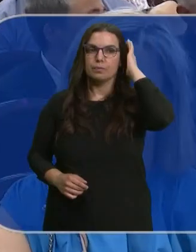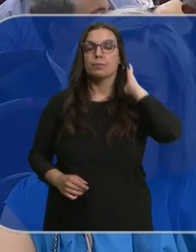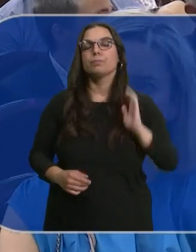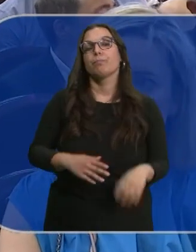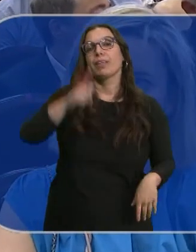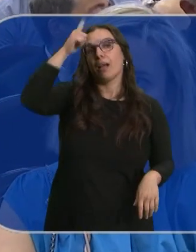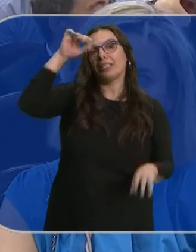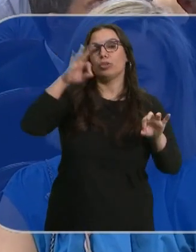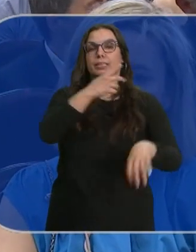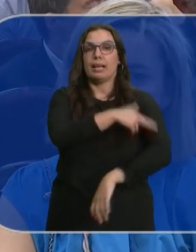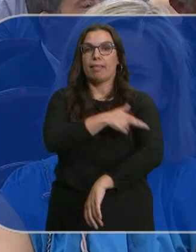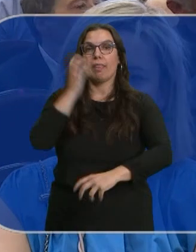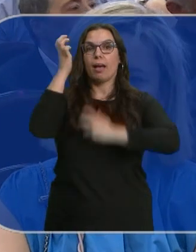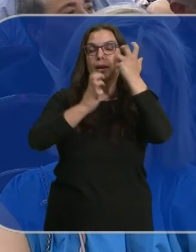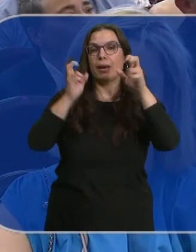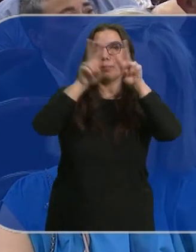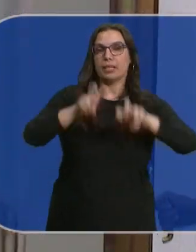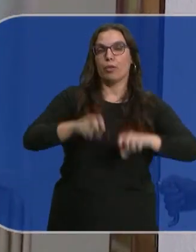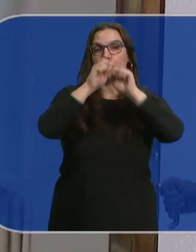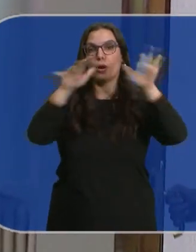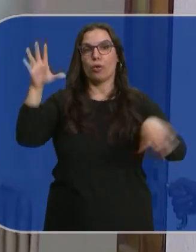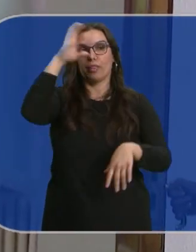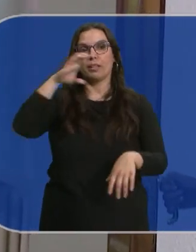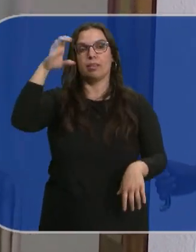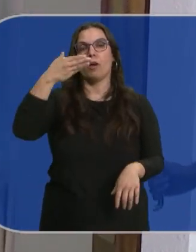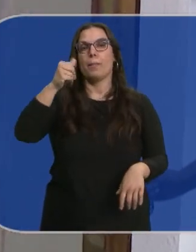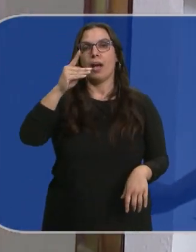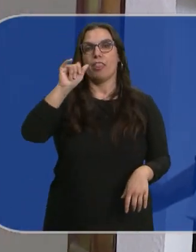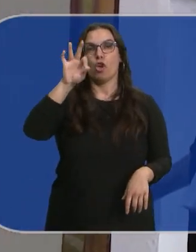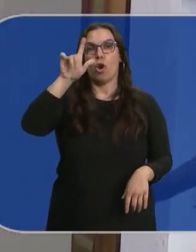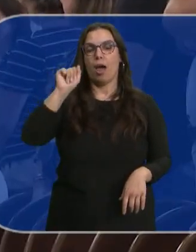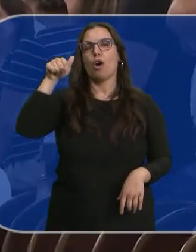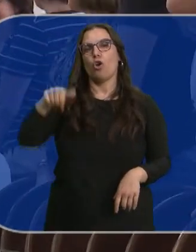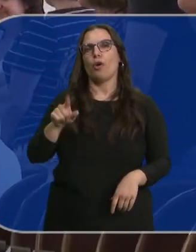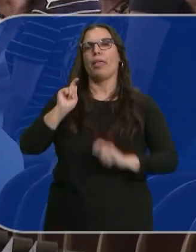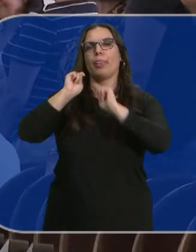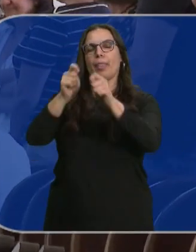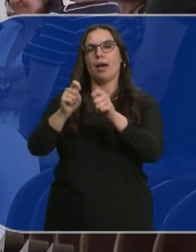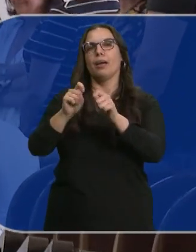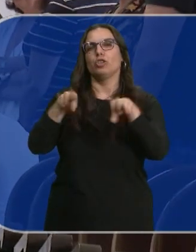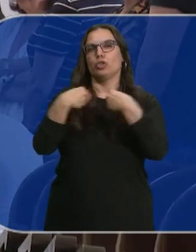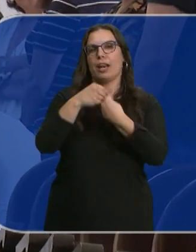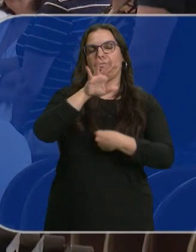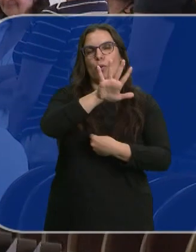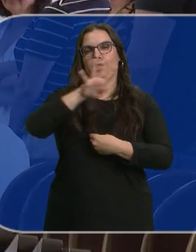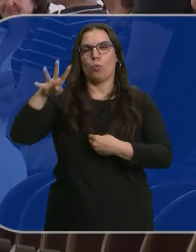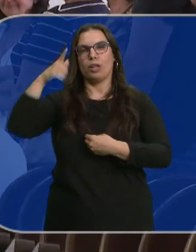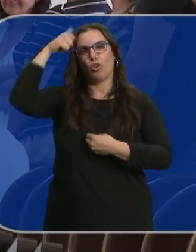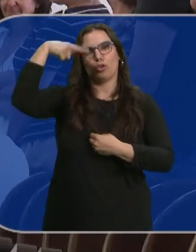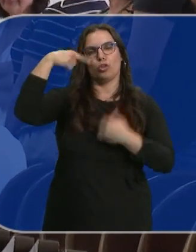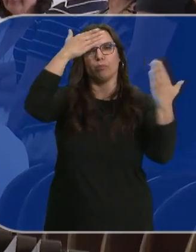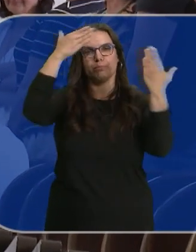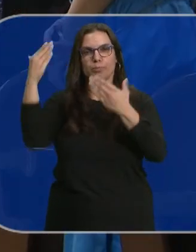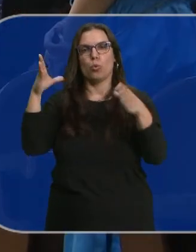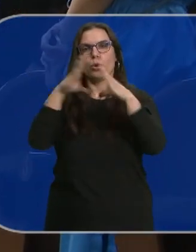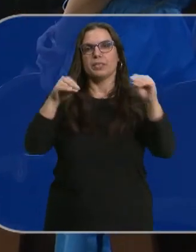El Catedrático de Sanidad, Animal, Investigador y Divulgador Científico, Juan José Badiola, se ha unido hoy al cuadro de 54 doctores honoris causa de